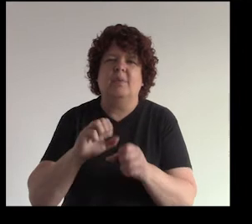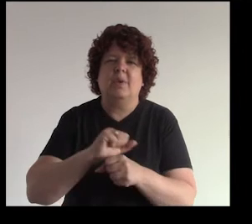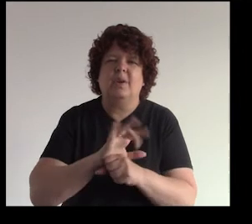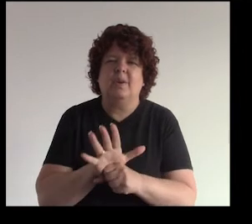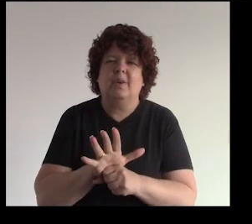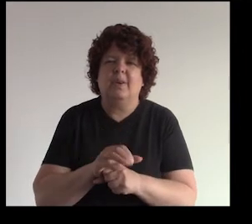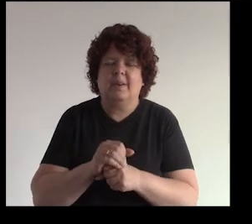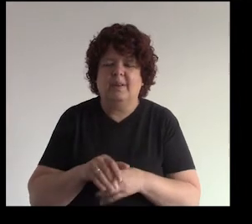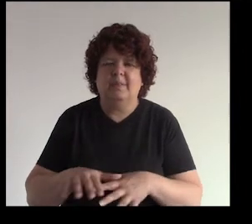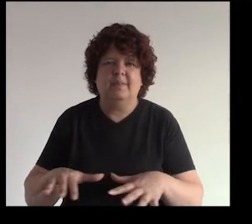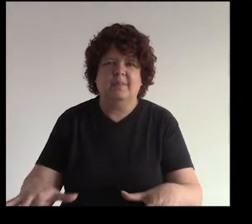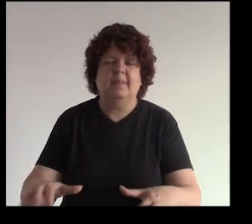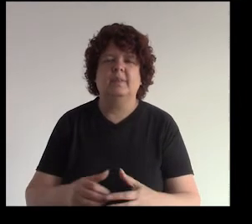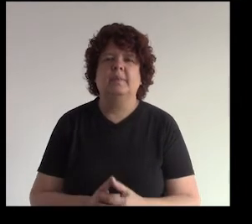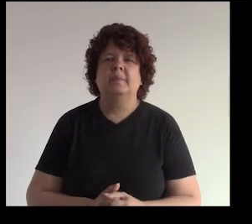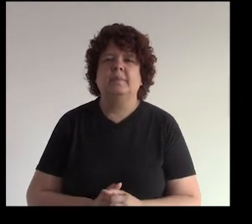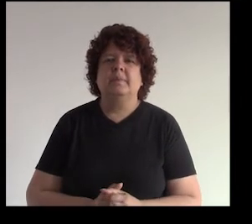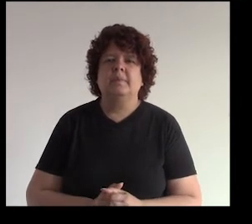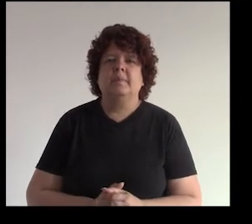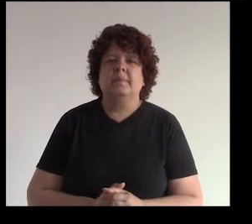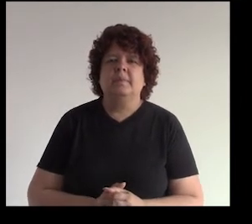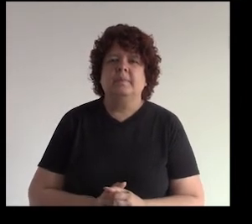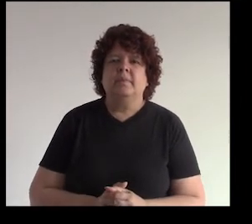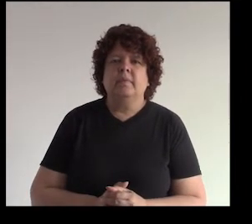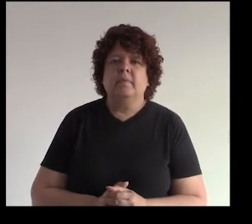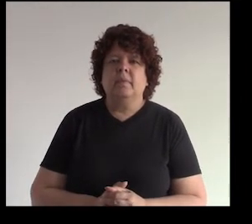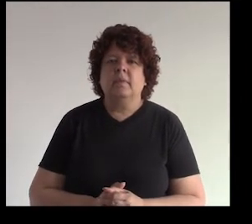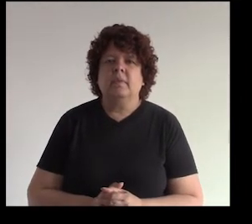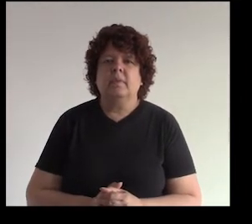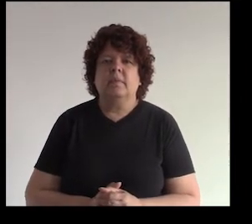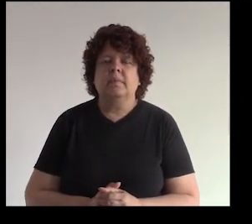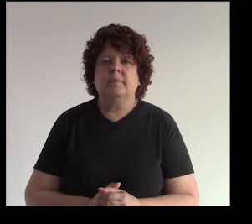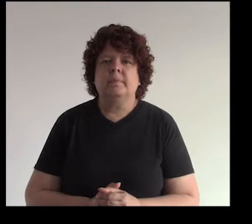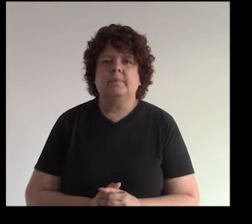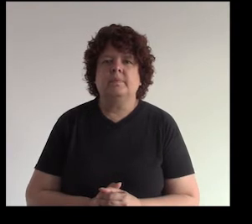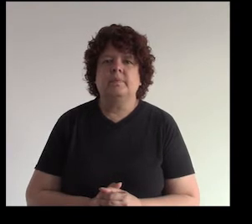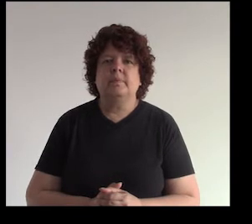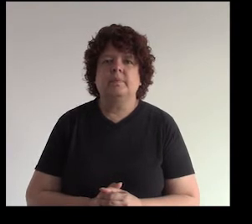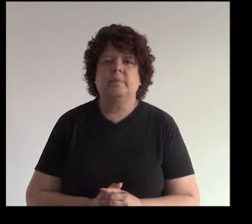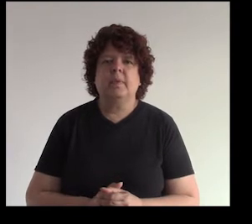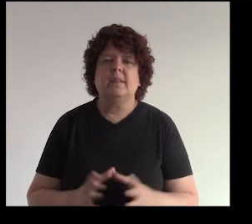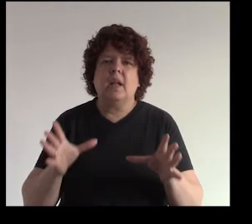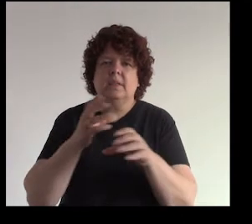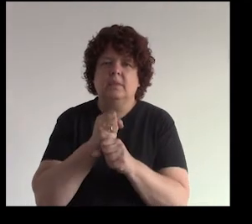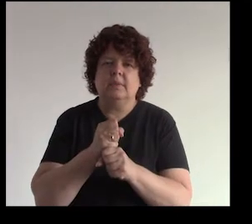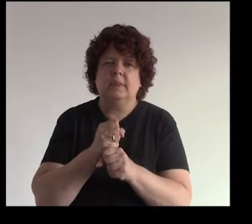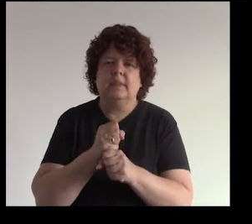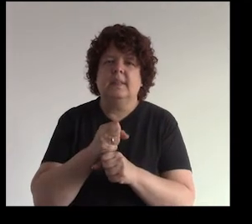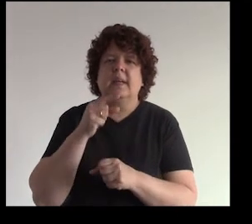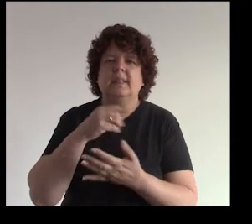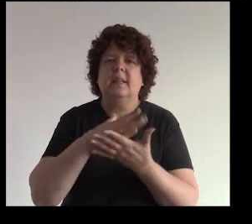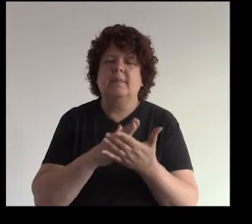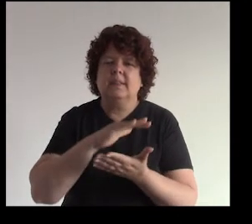pasando ¿no? de pandemia ¿bien? entonces redes sociales acá está el resumen